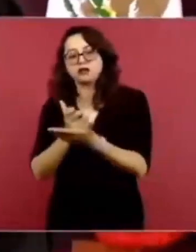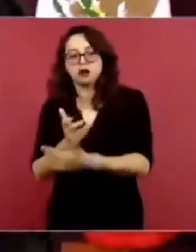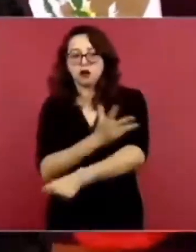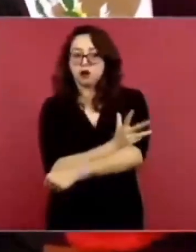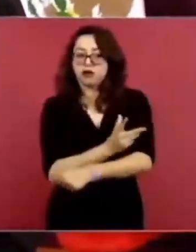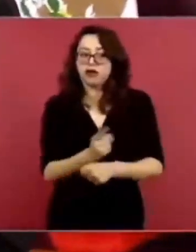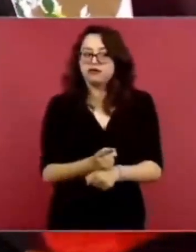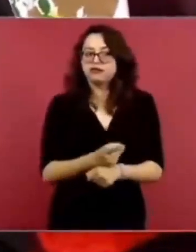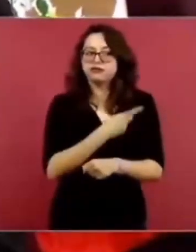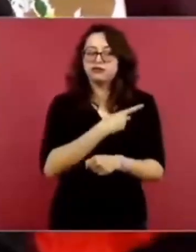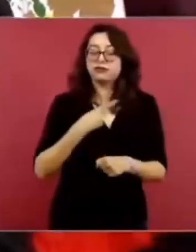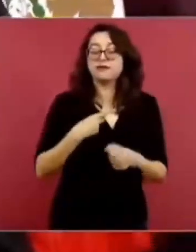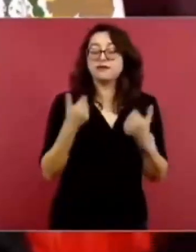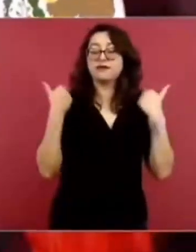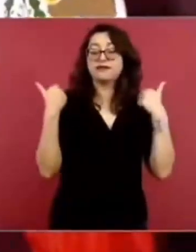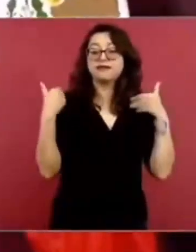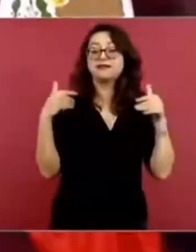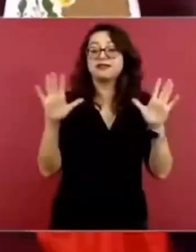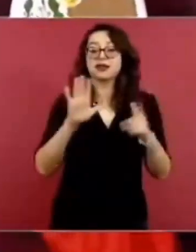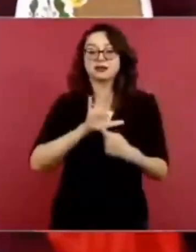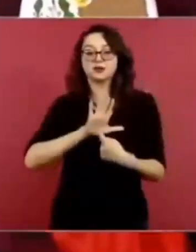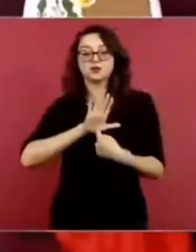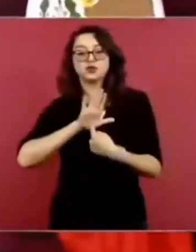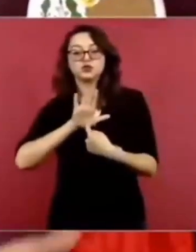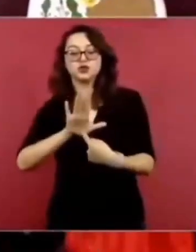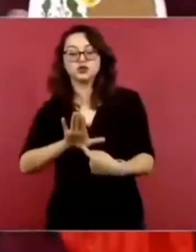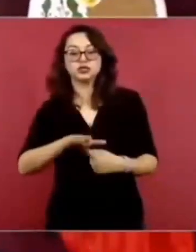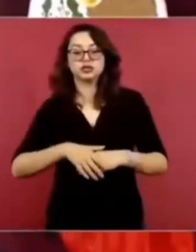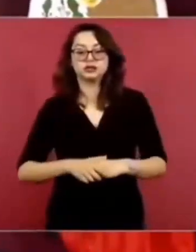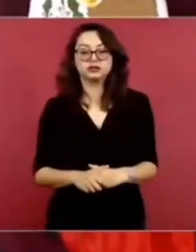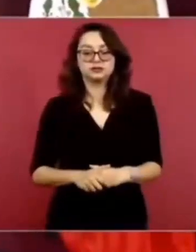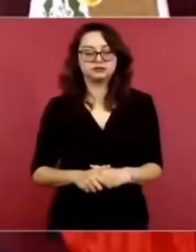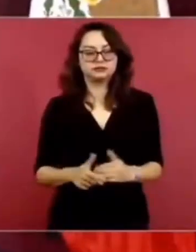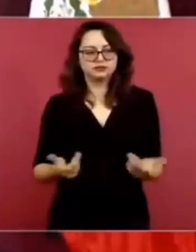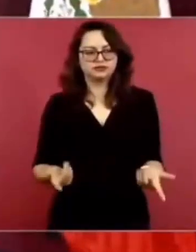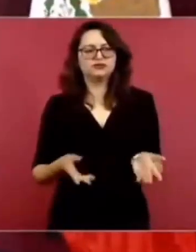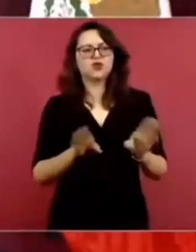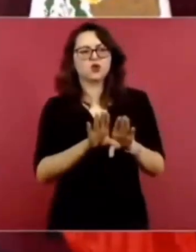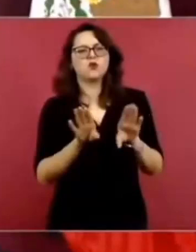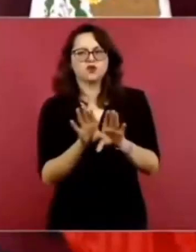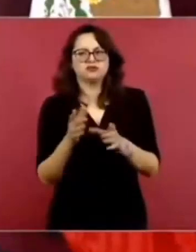lo que obtienen.